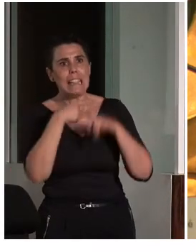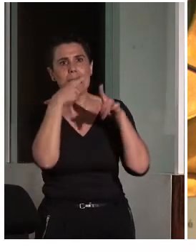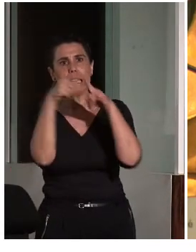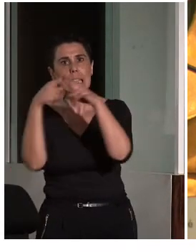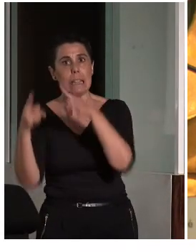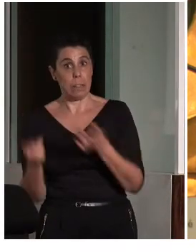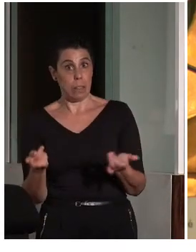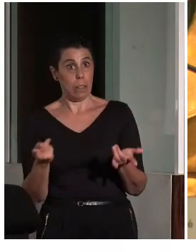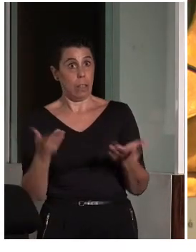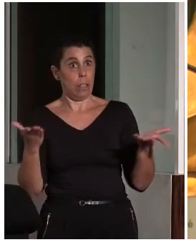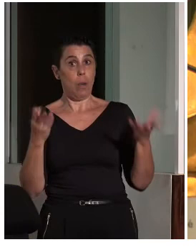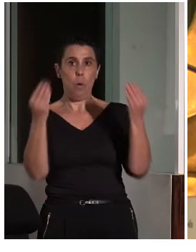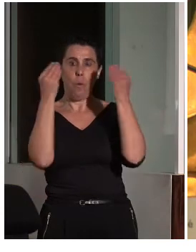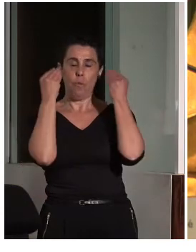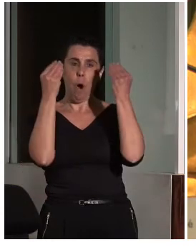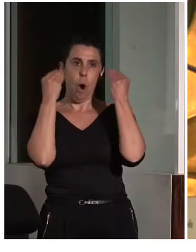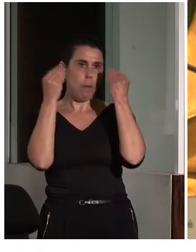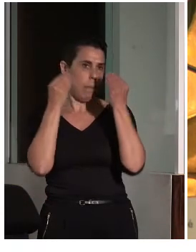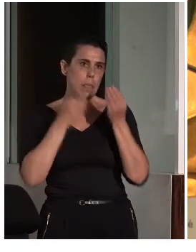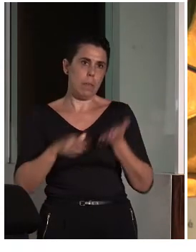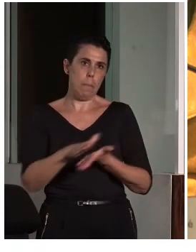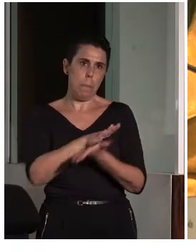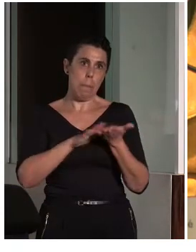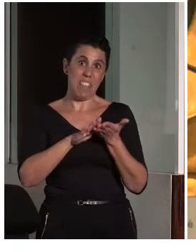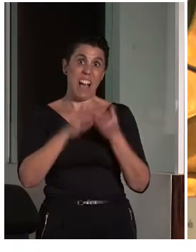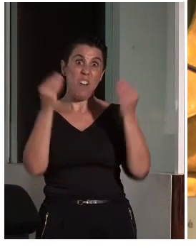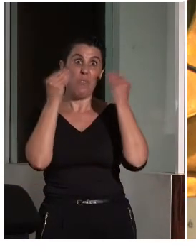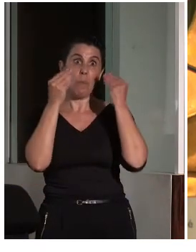la formación es básica, básica y permanente.